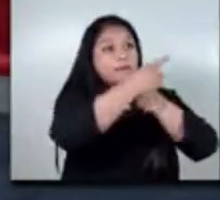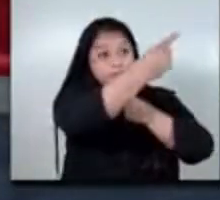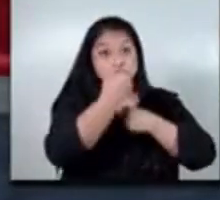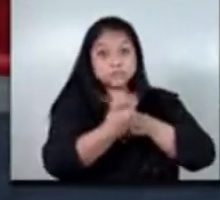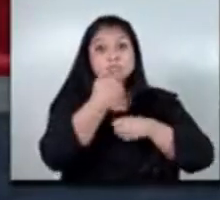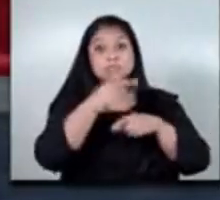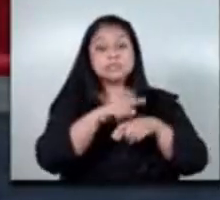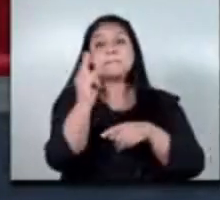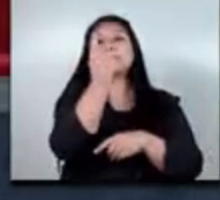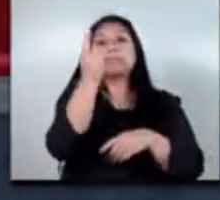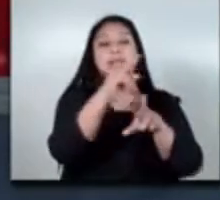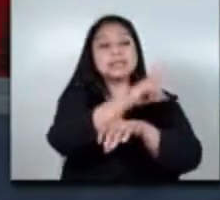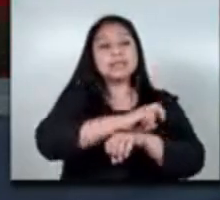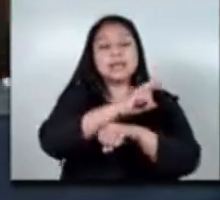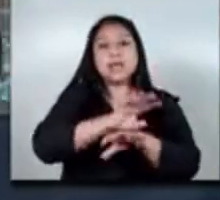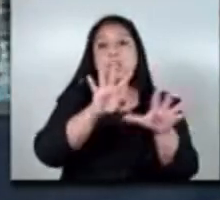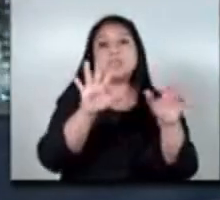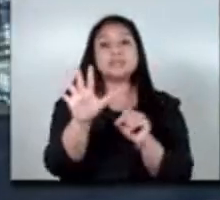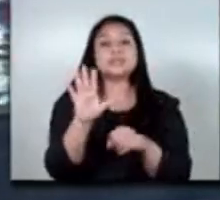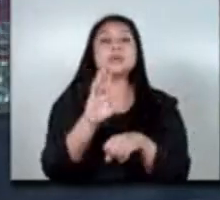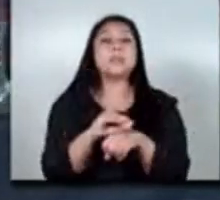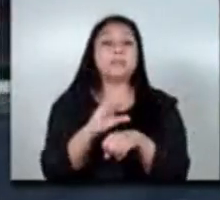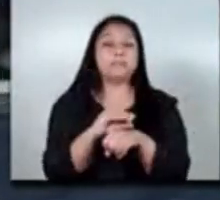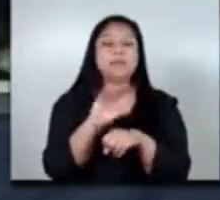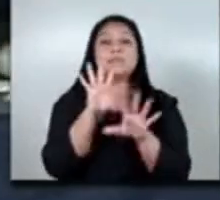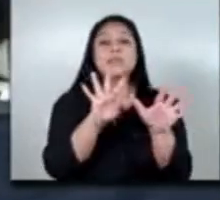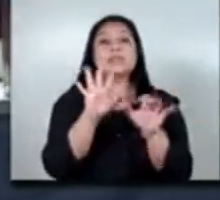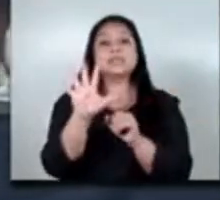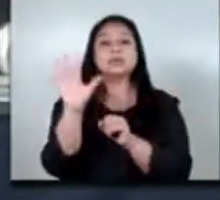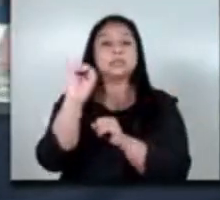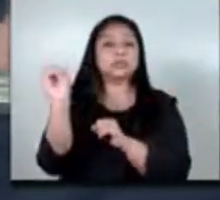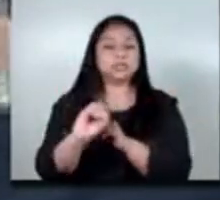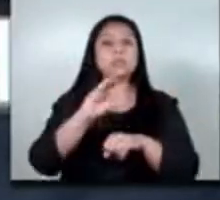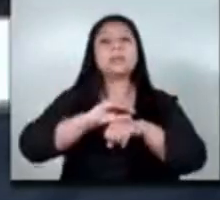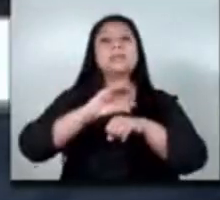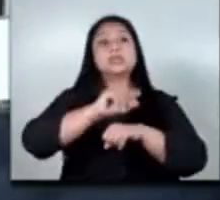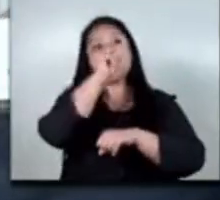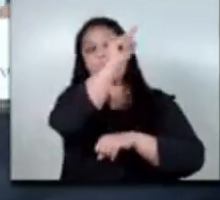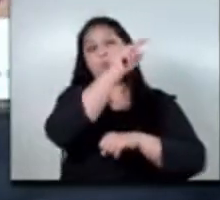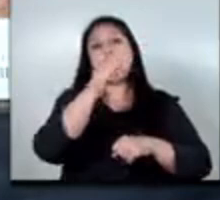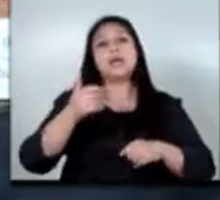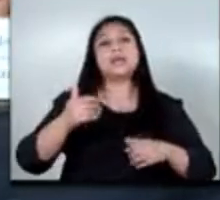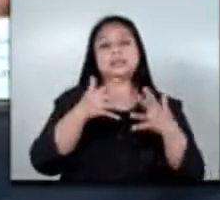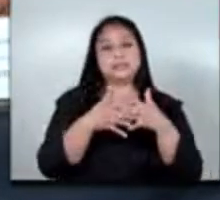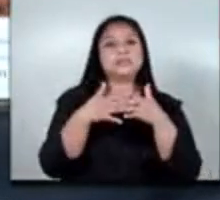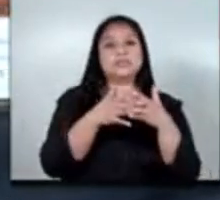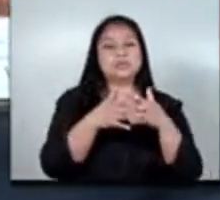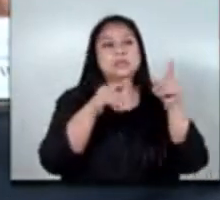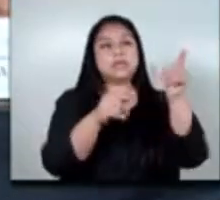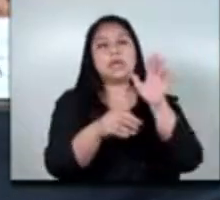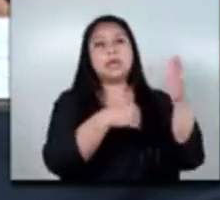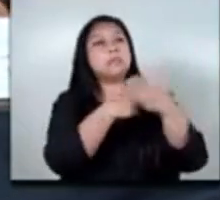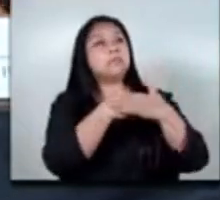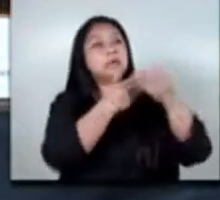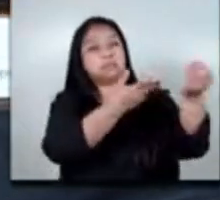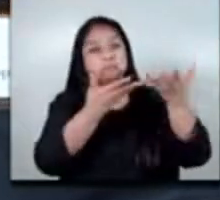en el ámbito agrícola el 95 por ciento de permiso los va a dar el gobierno de eeuu y en consecuencia desde ese día que tardan conocimos más